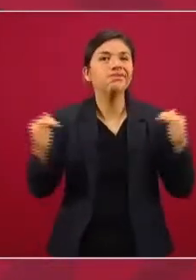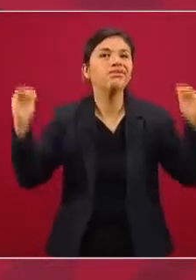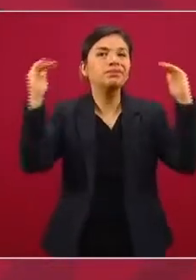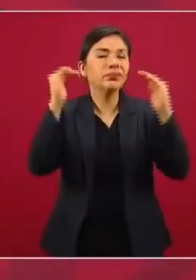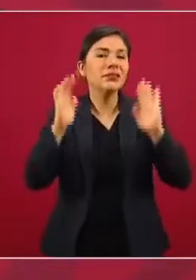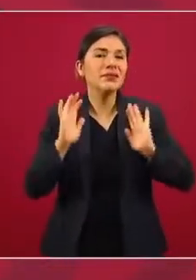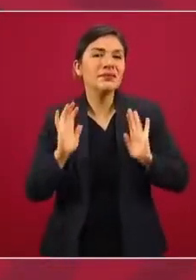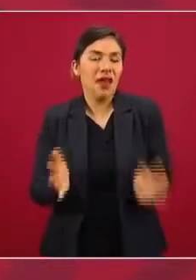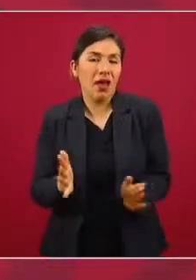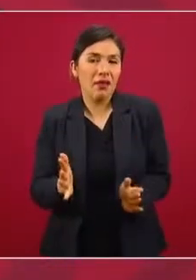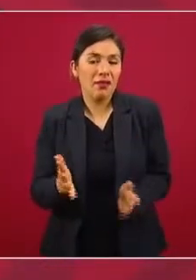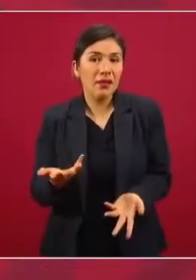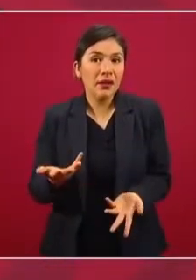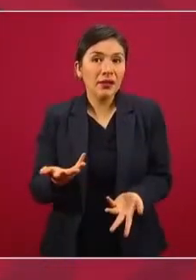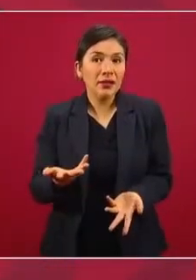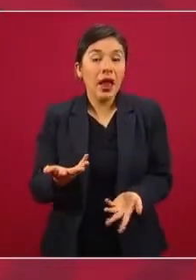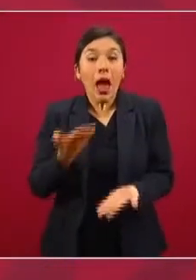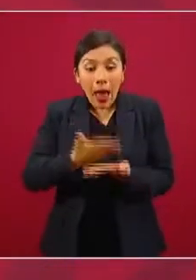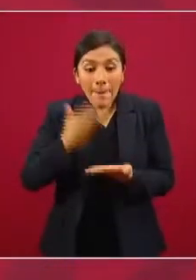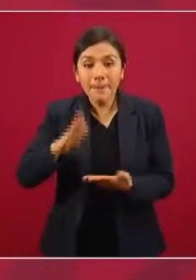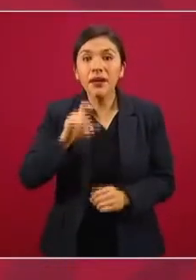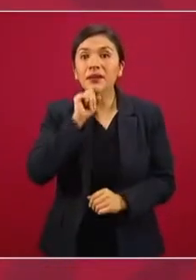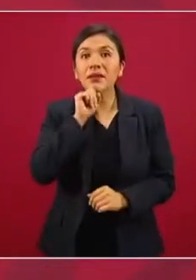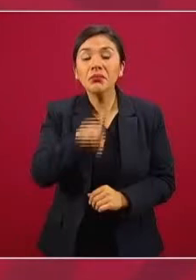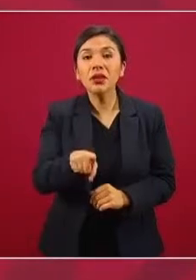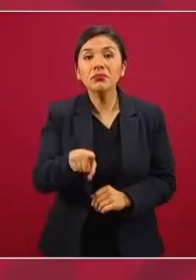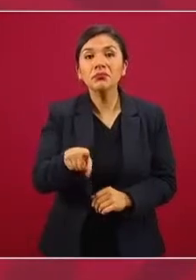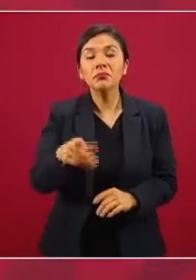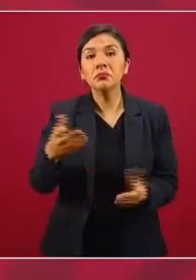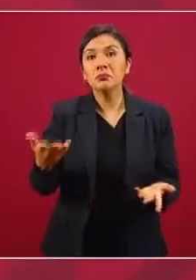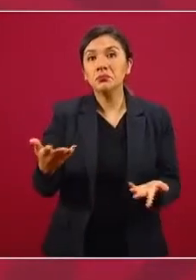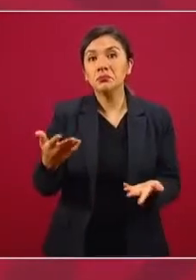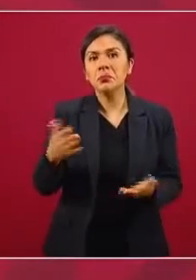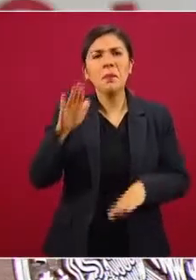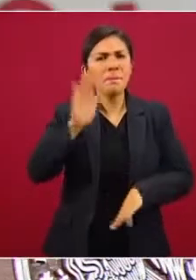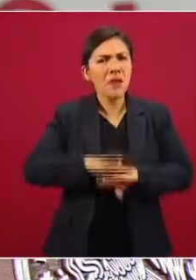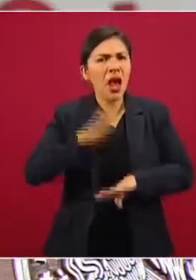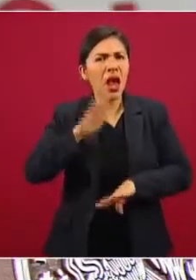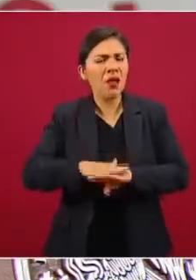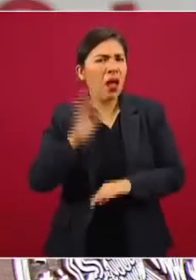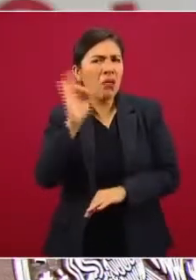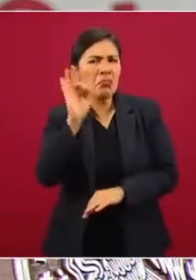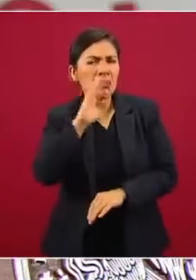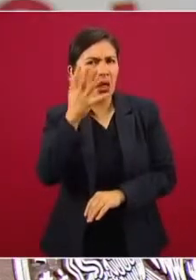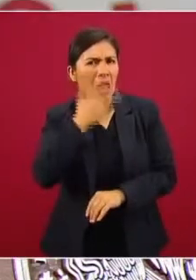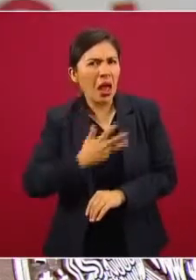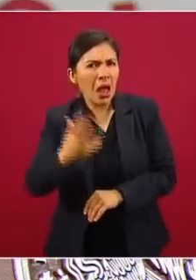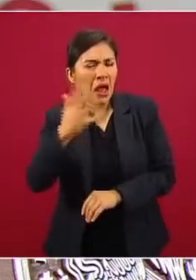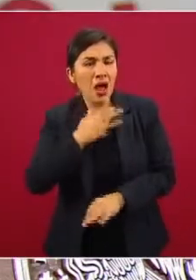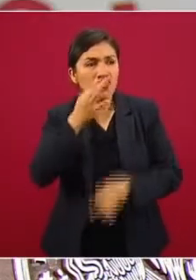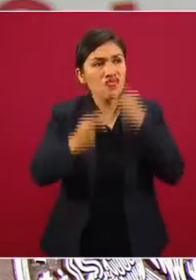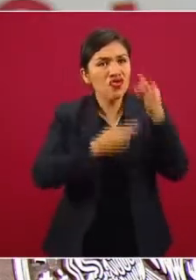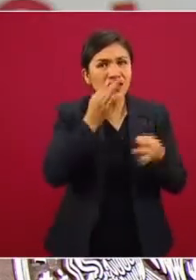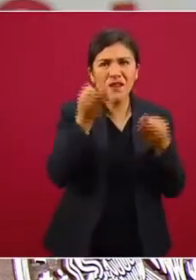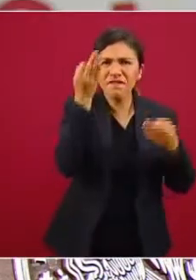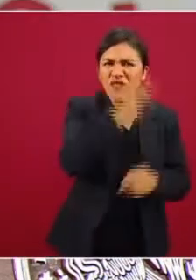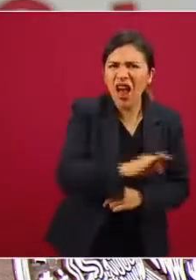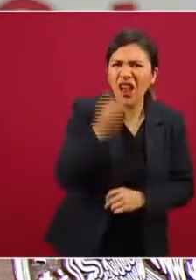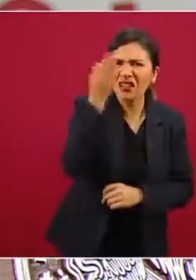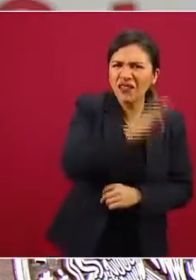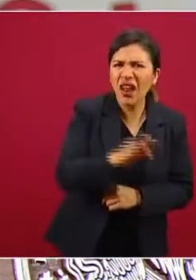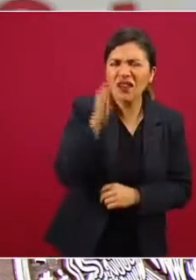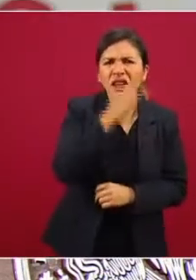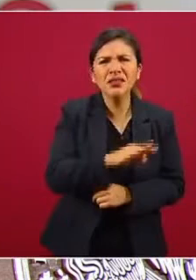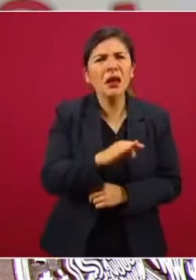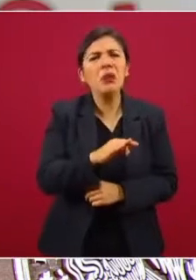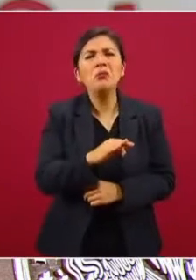y además cada vez que hay noticias falsas se